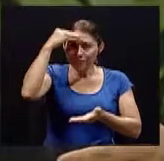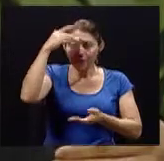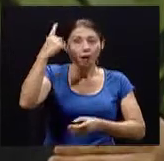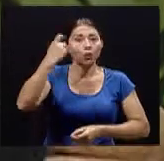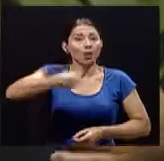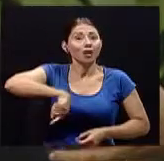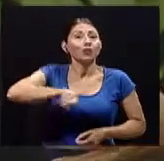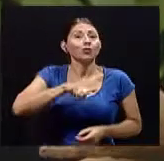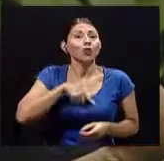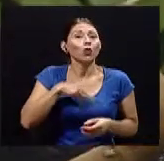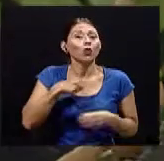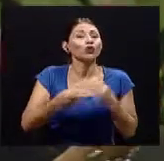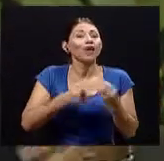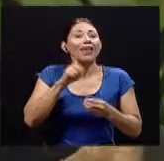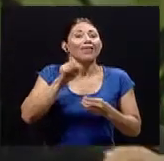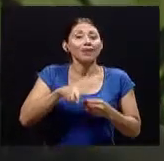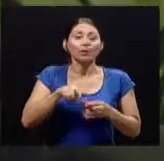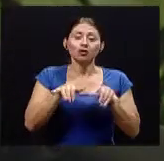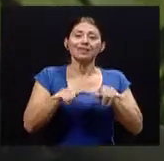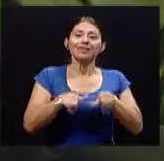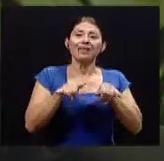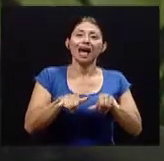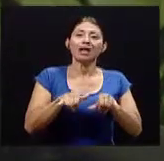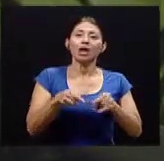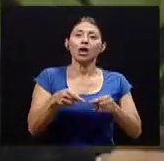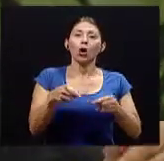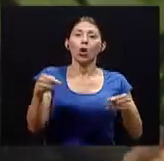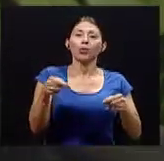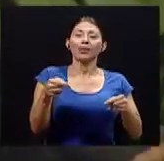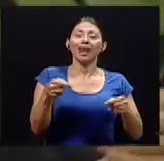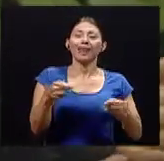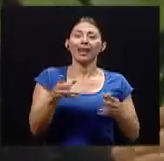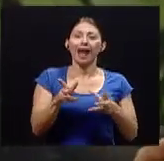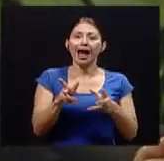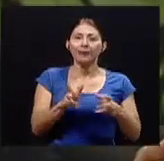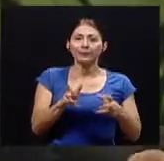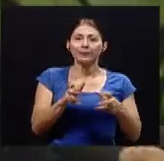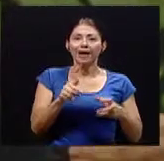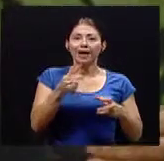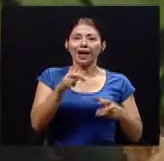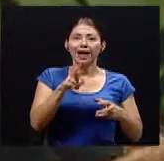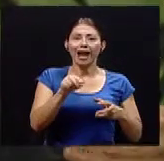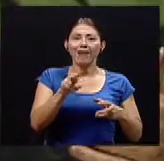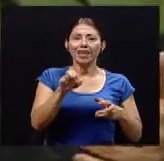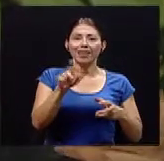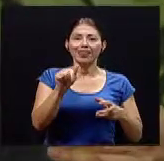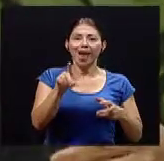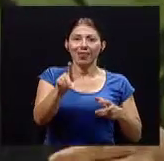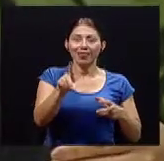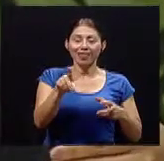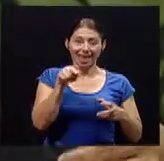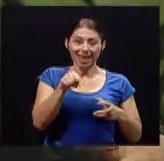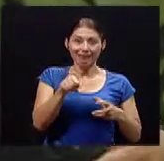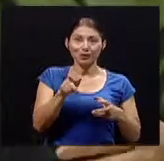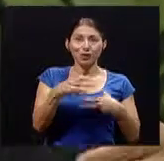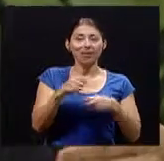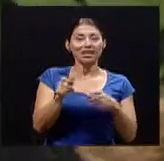relajarnos y a abandonar la postura adecuada lo que nos cobra con el tiempo una acumulación de